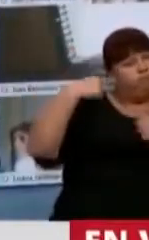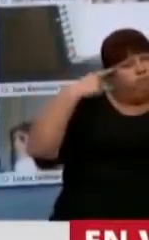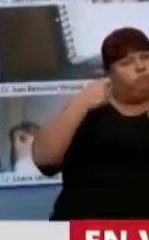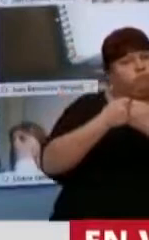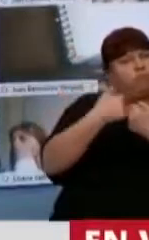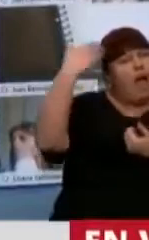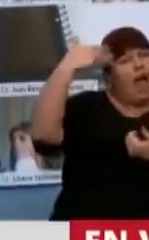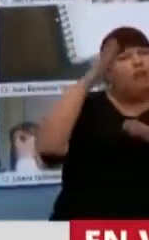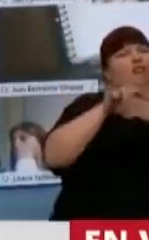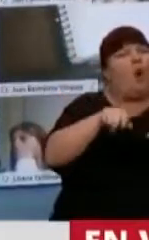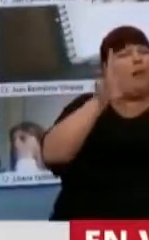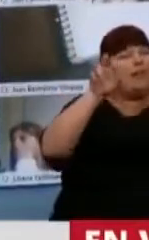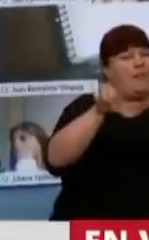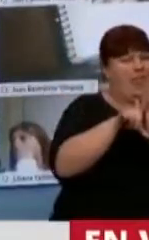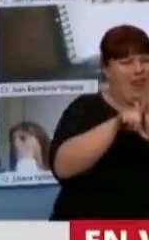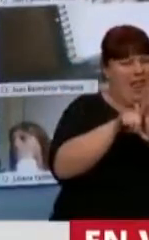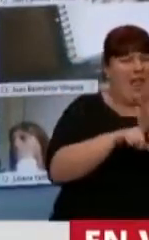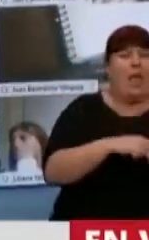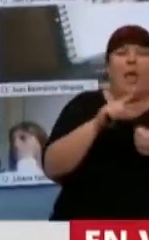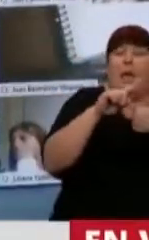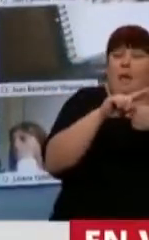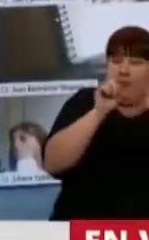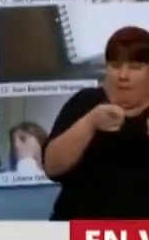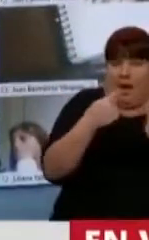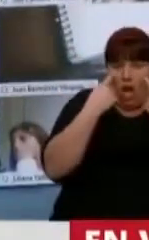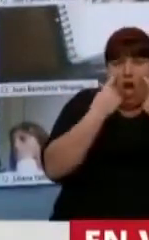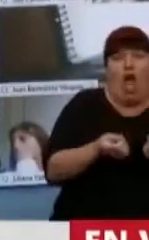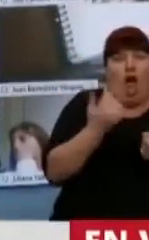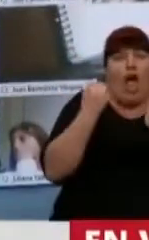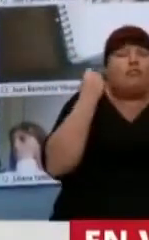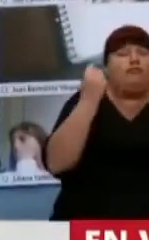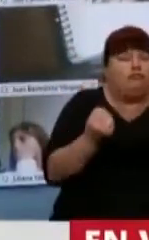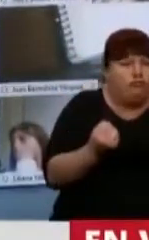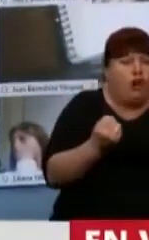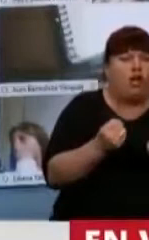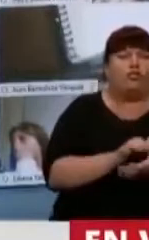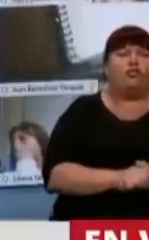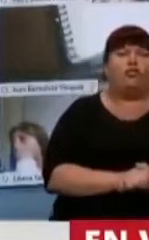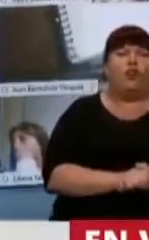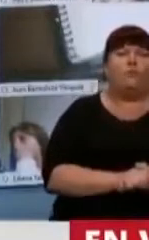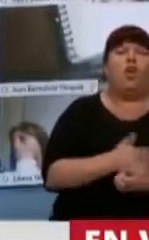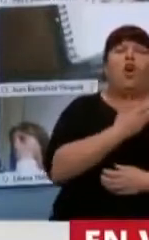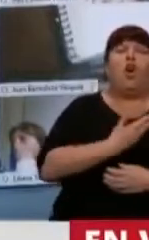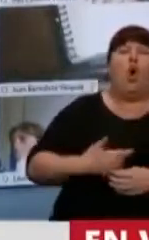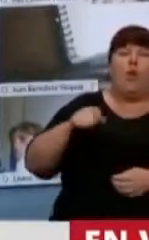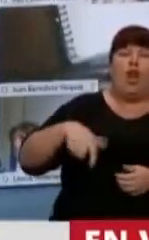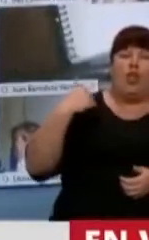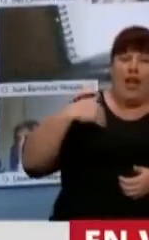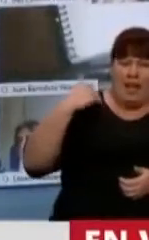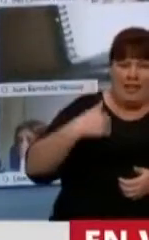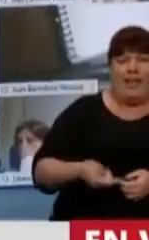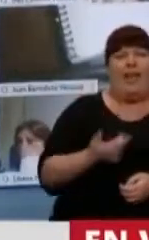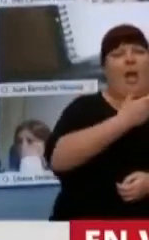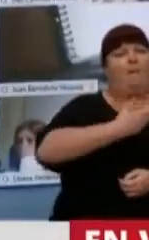han hablado de la misma. En primer lugar, también reconociendo el esfuerzo del gobierno argentino,